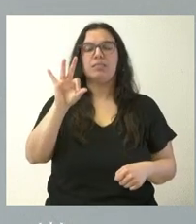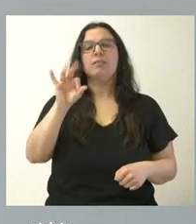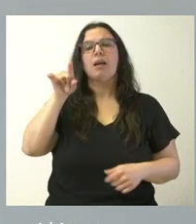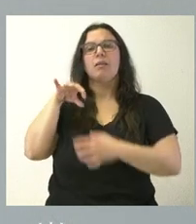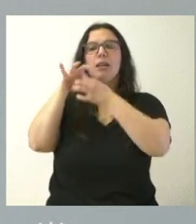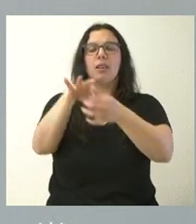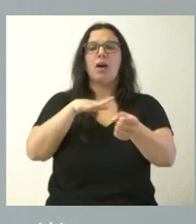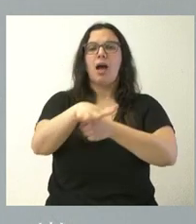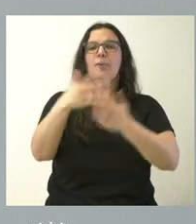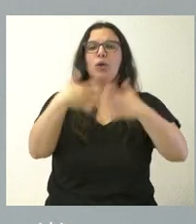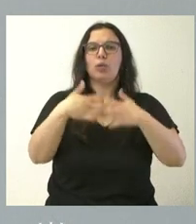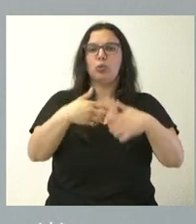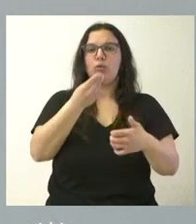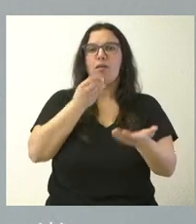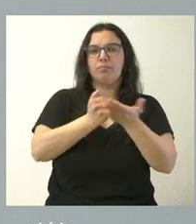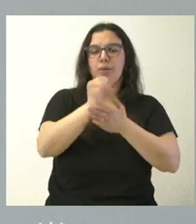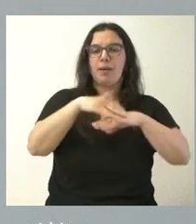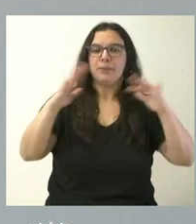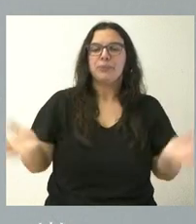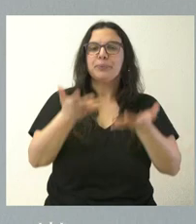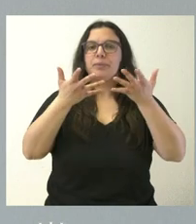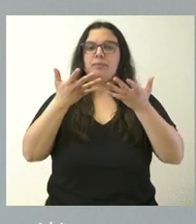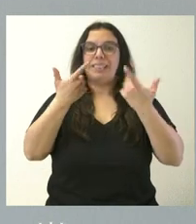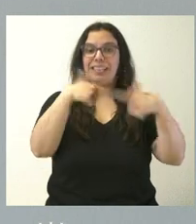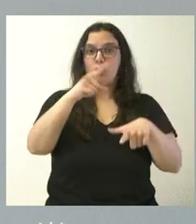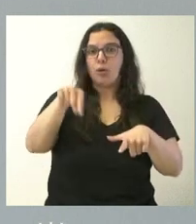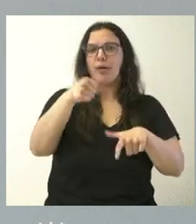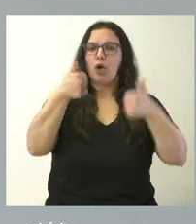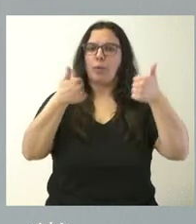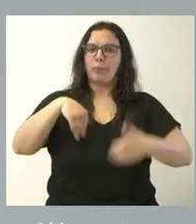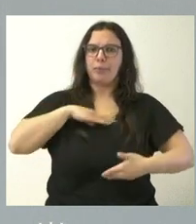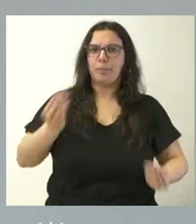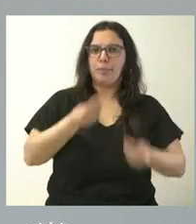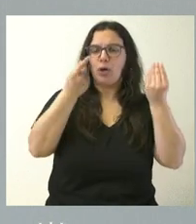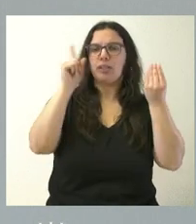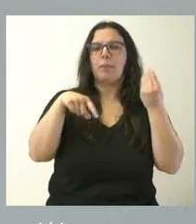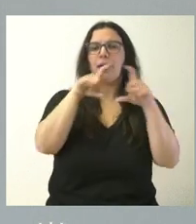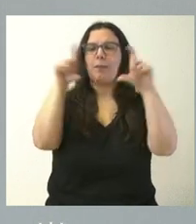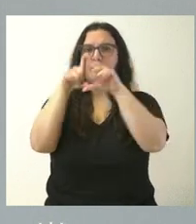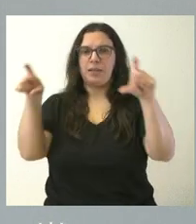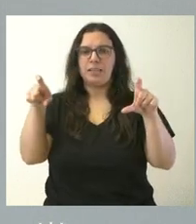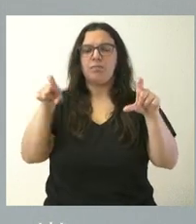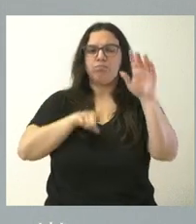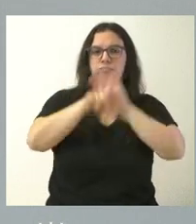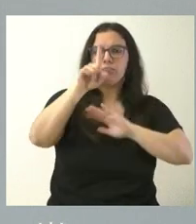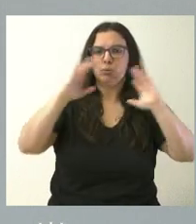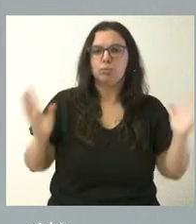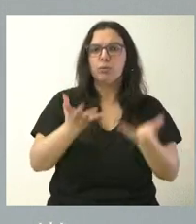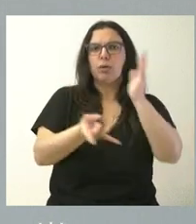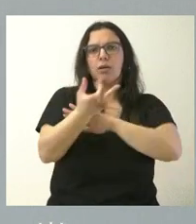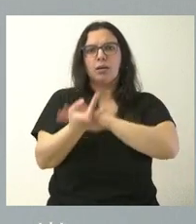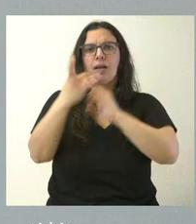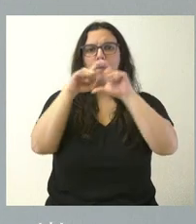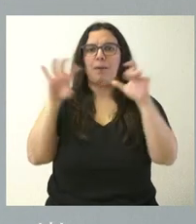con el ámbito de la industria agroalimentaria, para impulsar la competitividad en el sector y fidelizar las empresas. trata de promover el emprendimiento y, muy